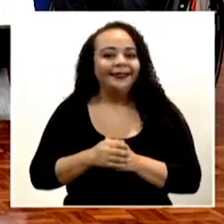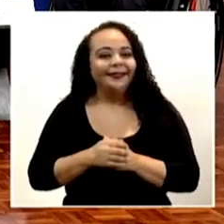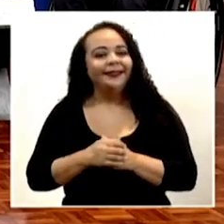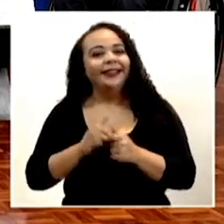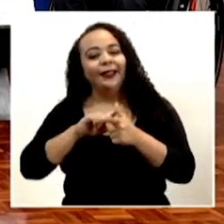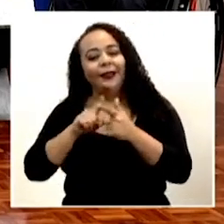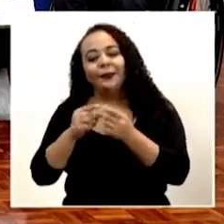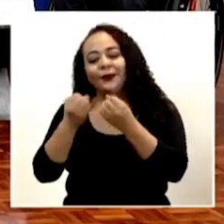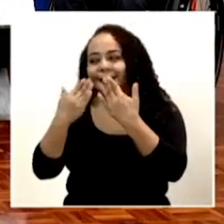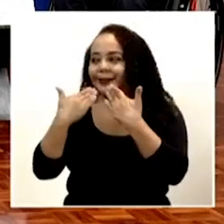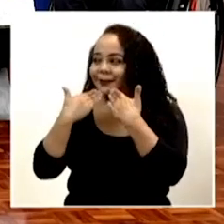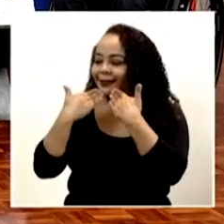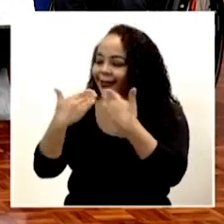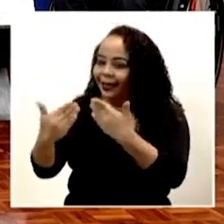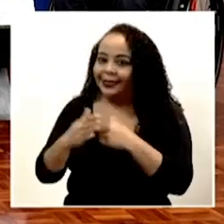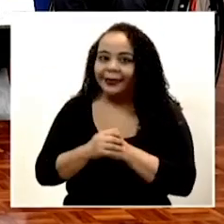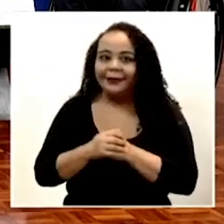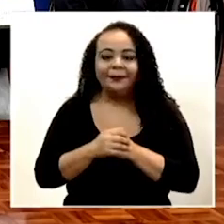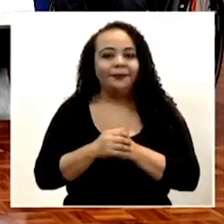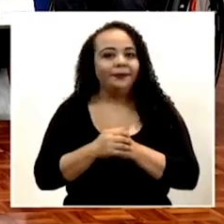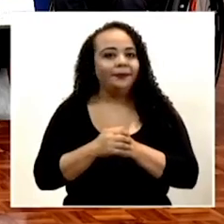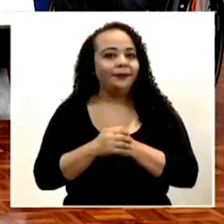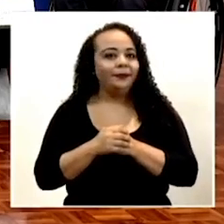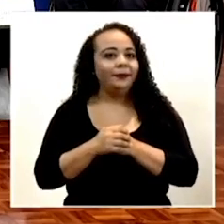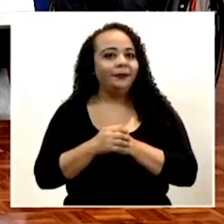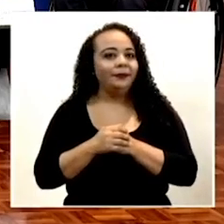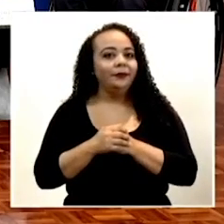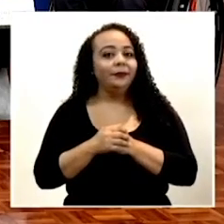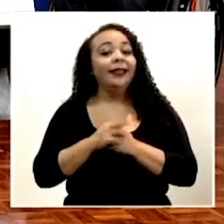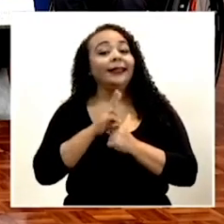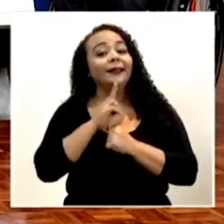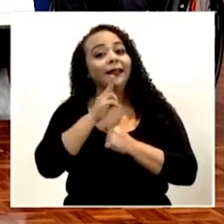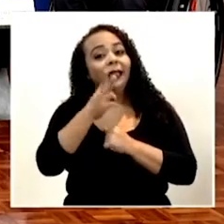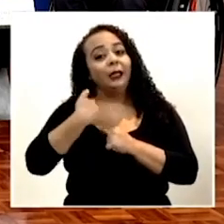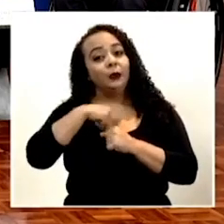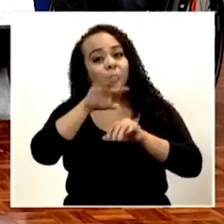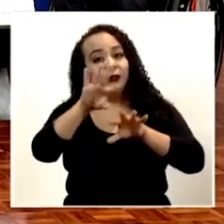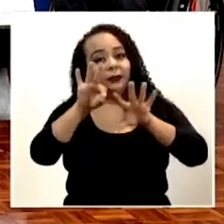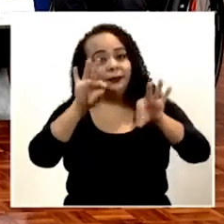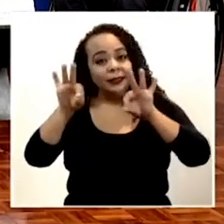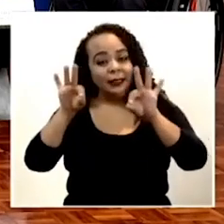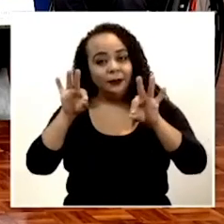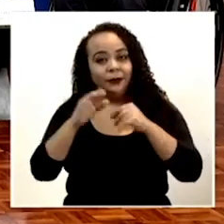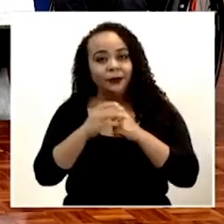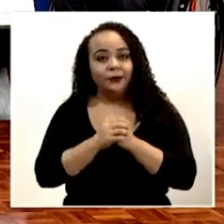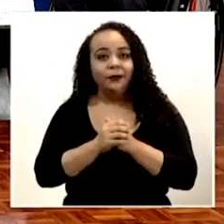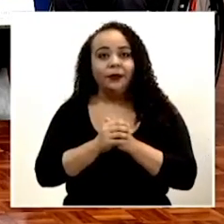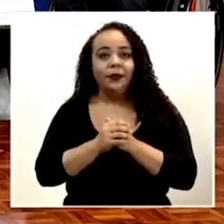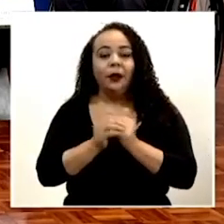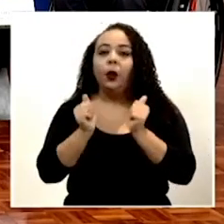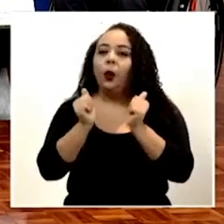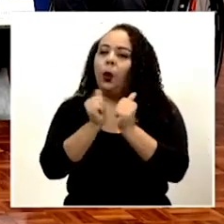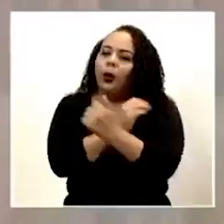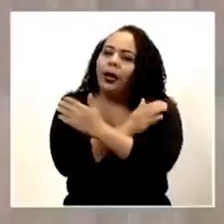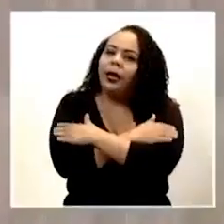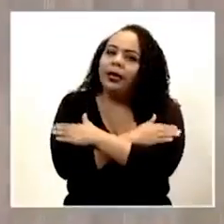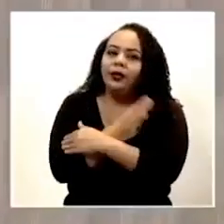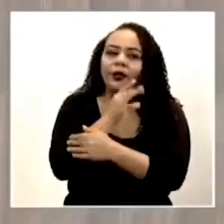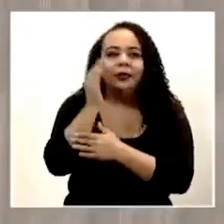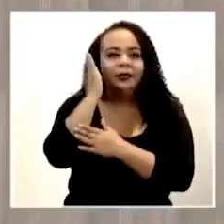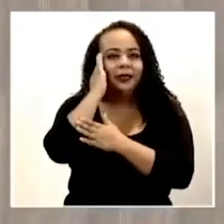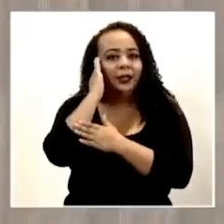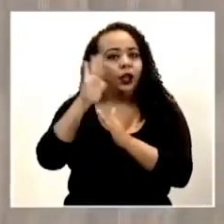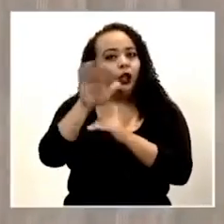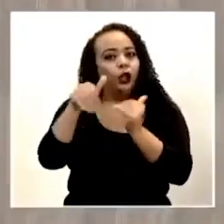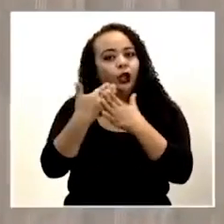que, muchísisísimas gracias. De verdad es que les invitamos con, con mucho cariño y sabiendo que estamos